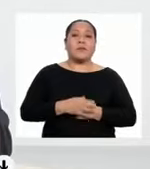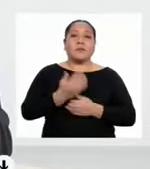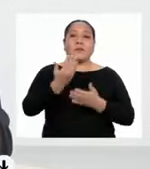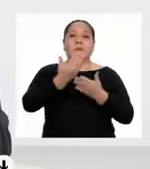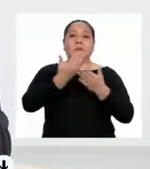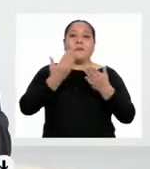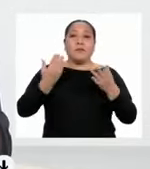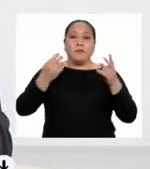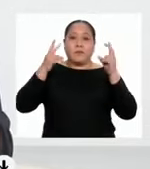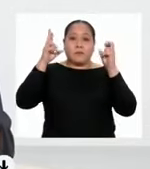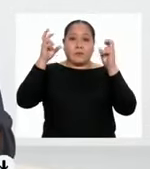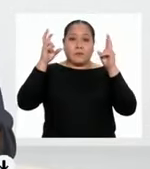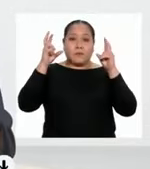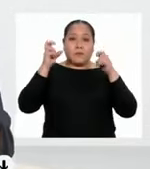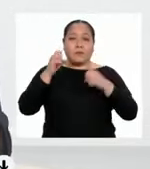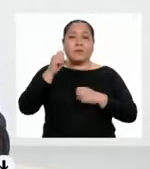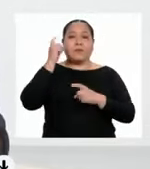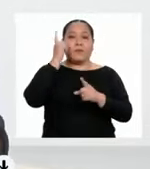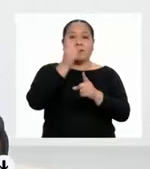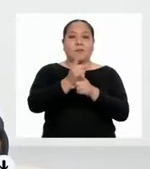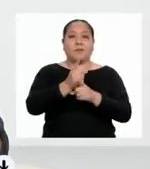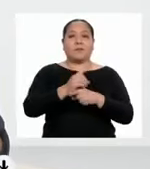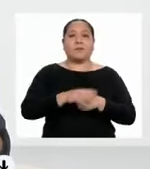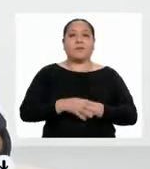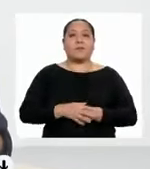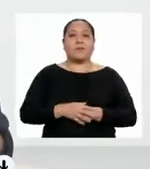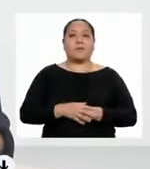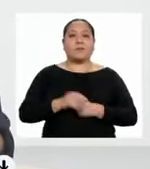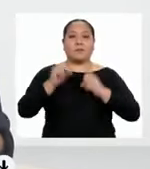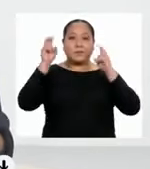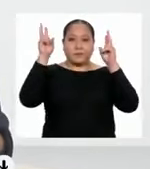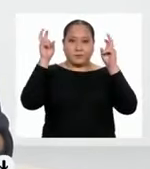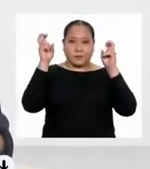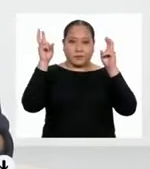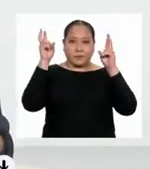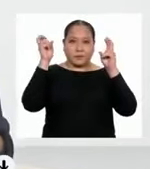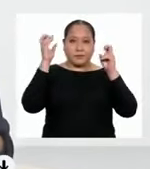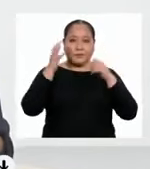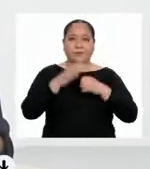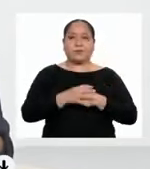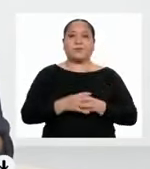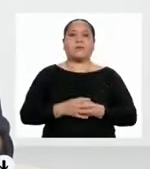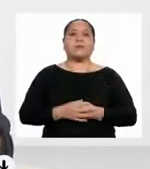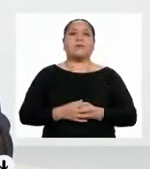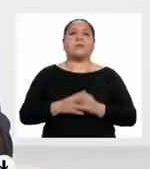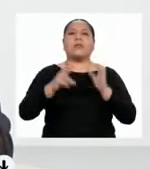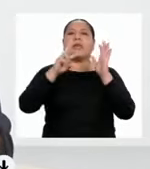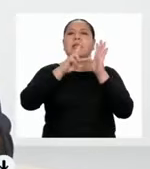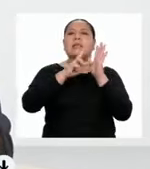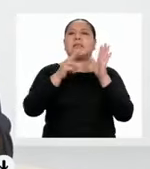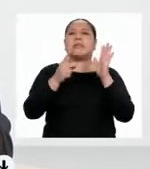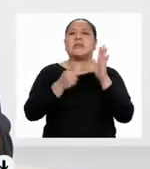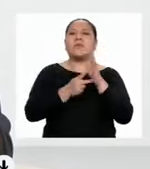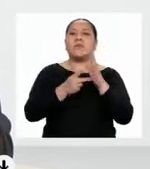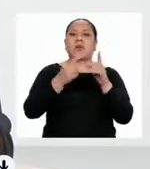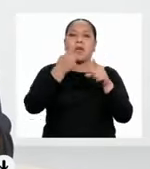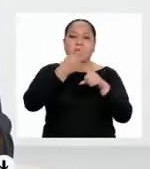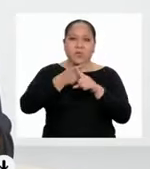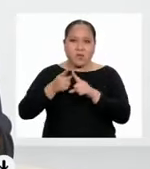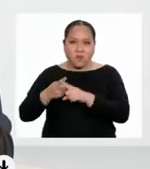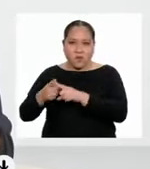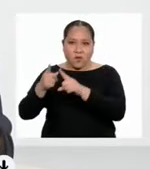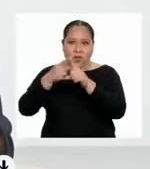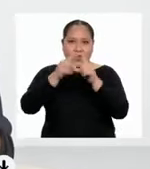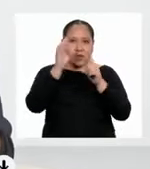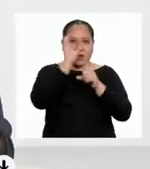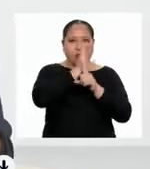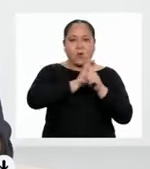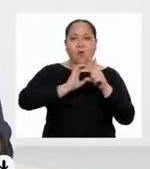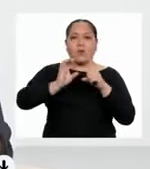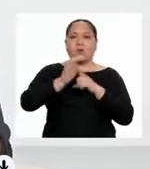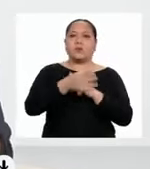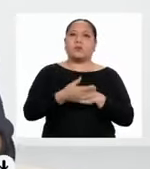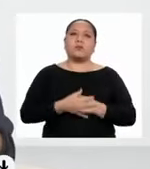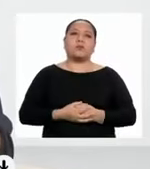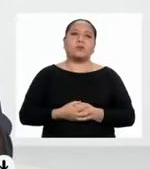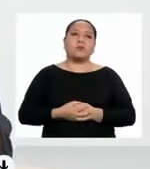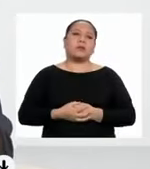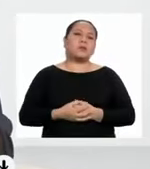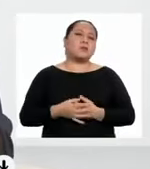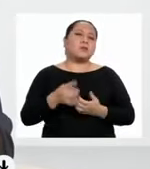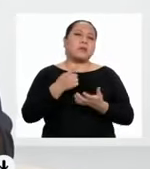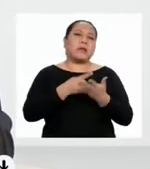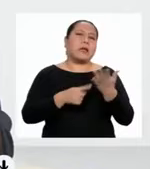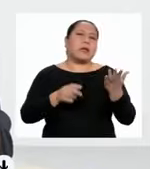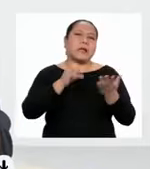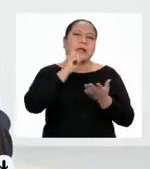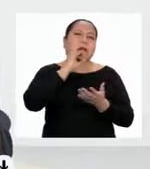¡Exacto! El título es, ¿Qué es la diversidad cultural? ¿De qué puede tratar el